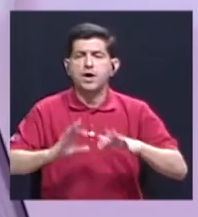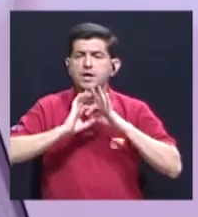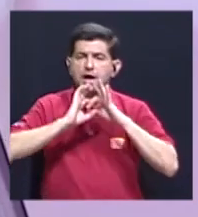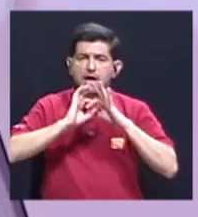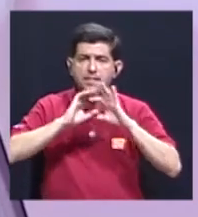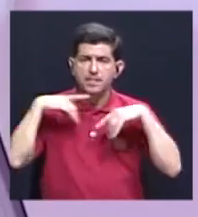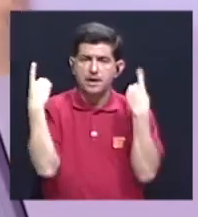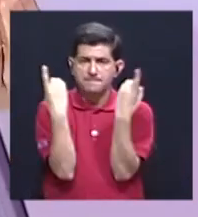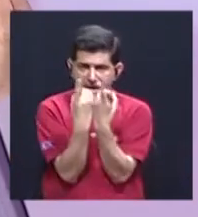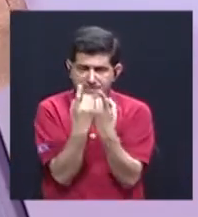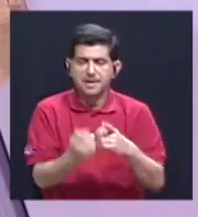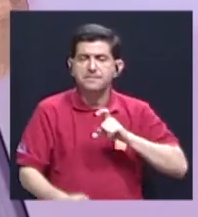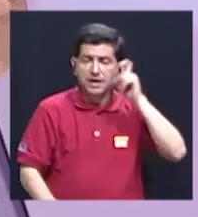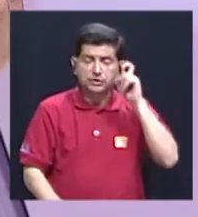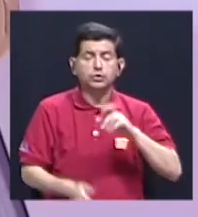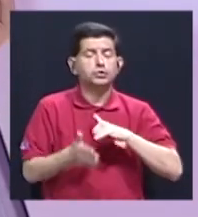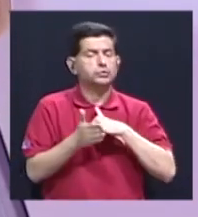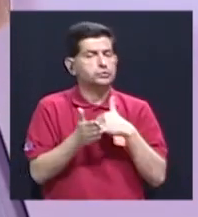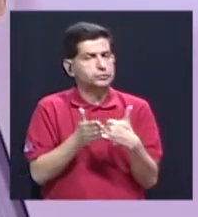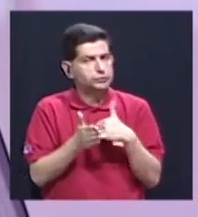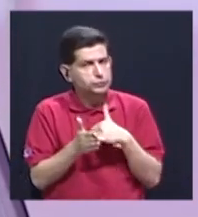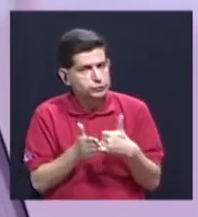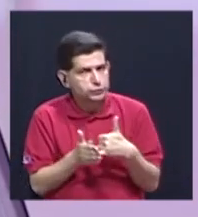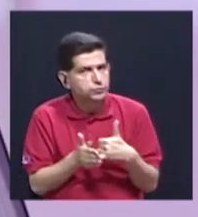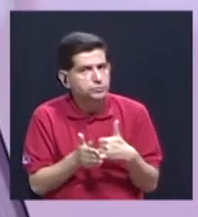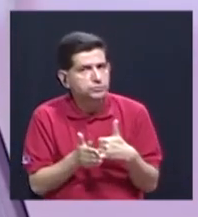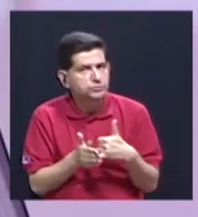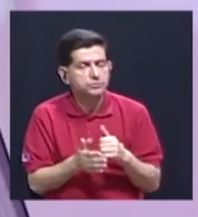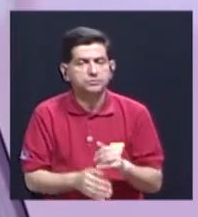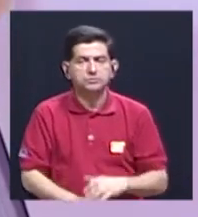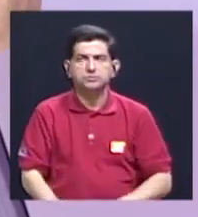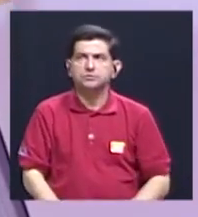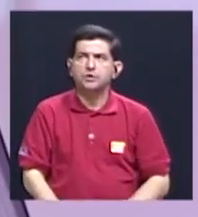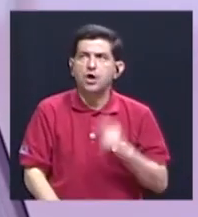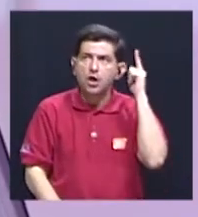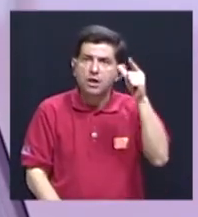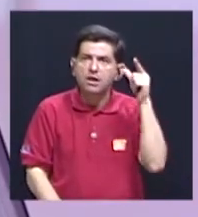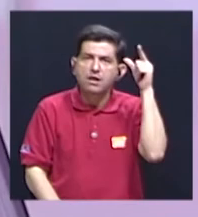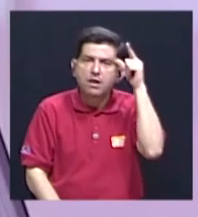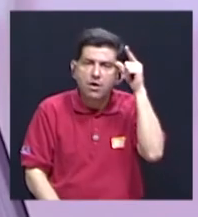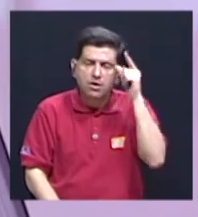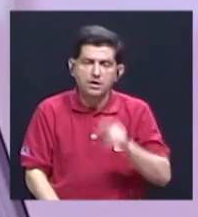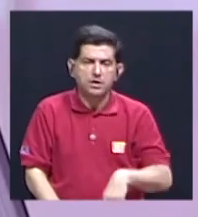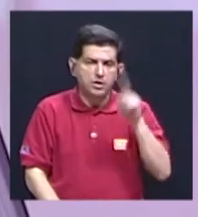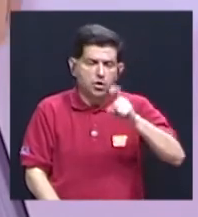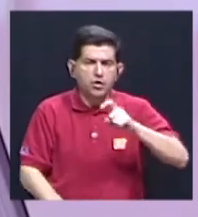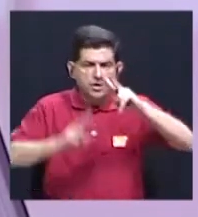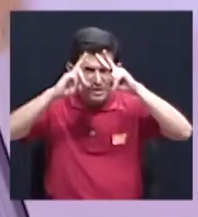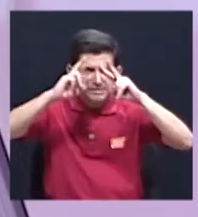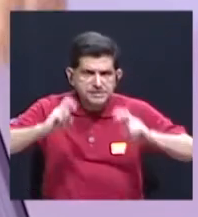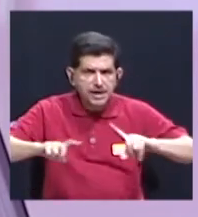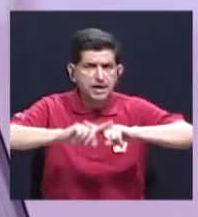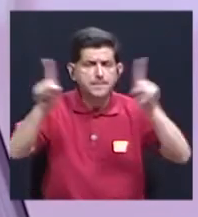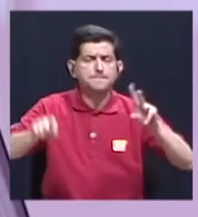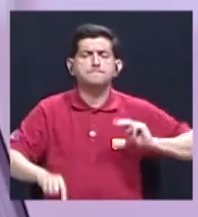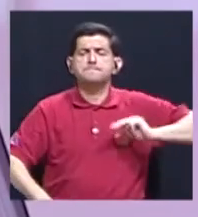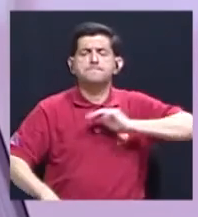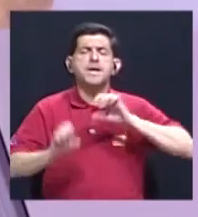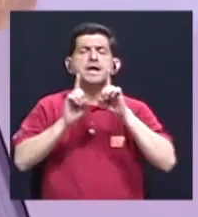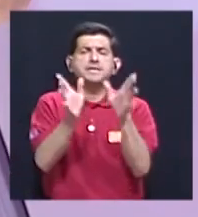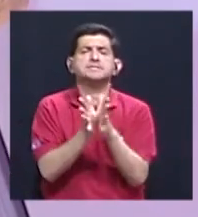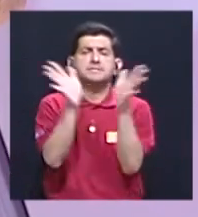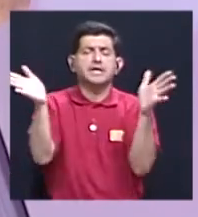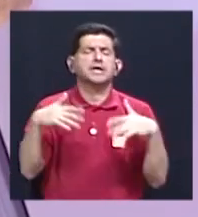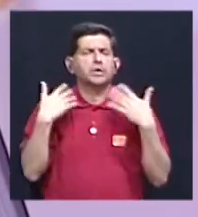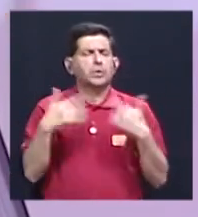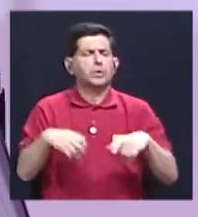género es algo delicado, es algo que, obviamente, de lo cual hay que tomar nota. Pero en el Ministerio de Educación Pública es